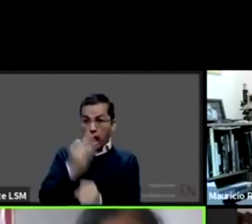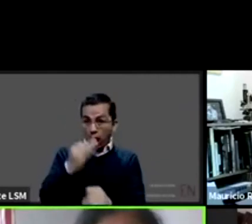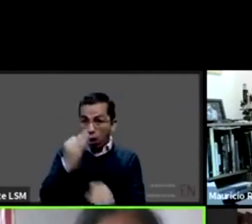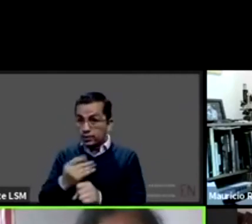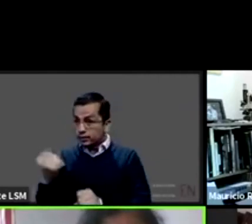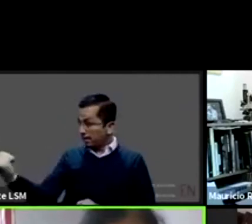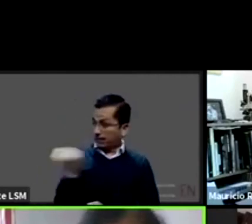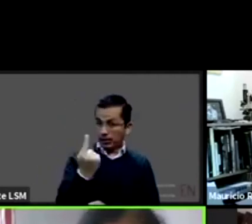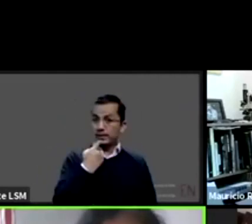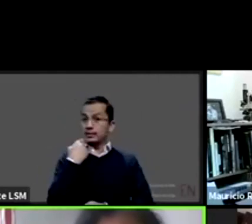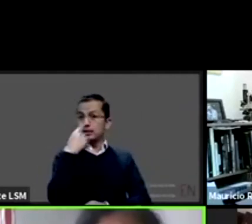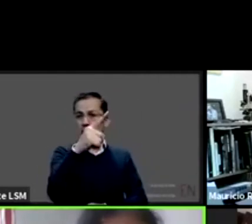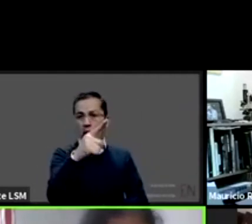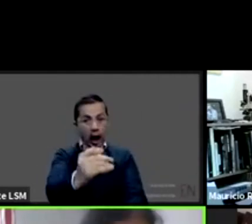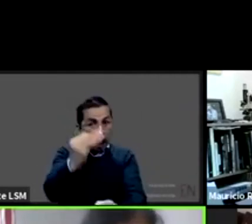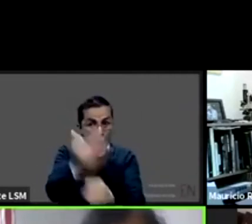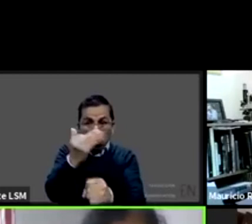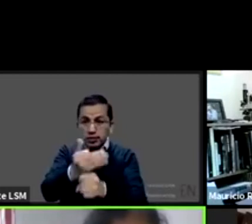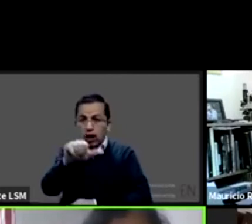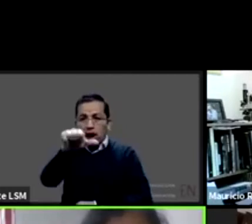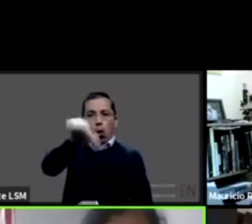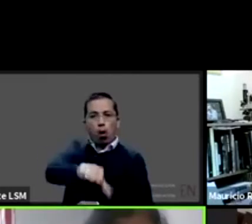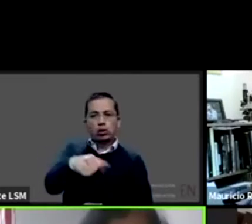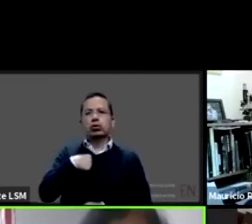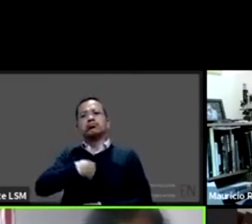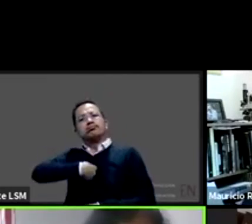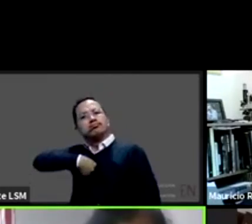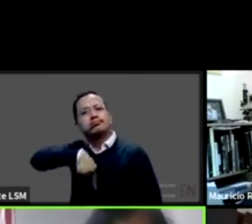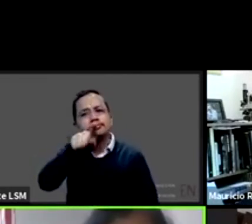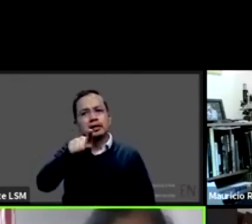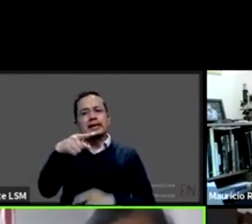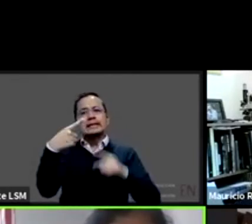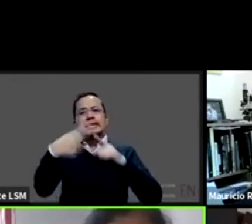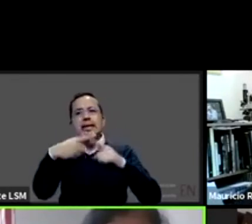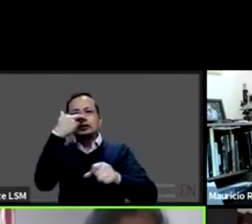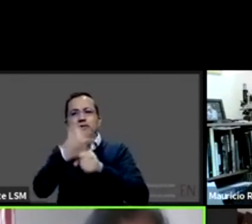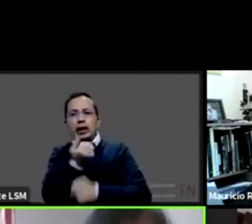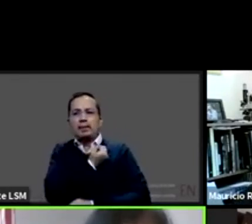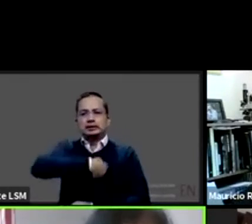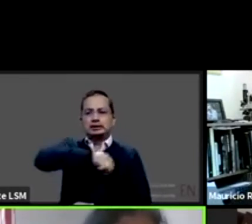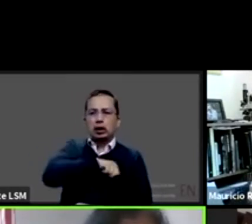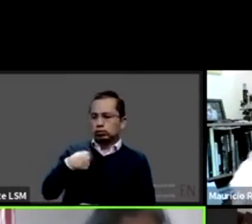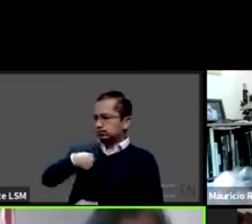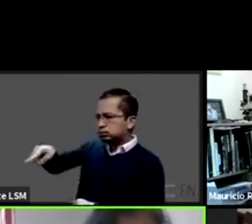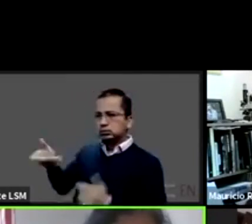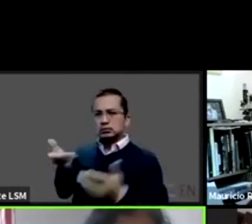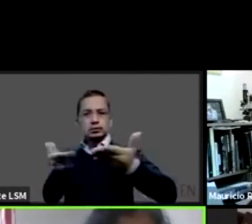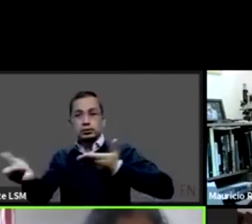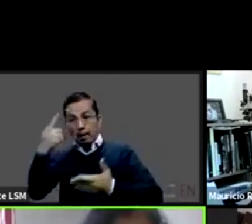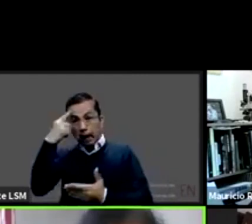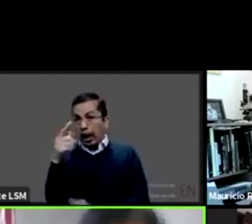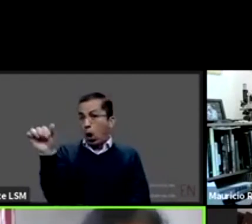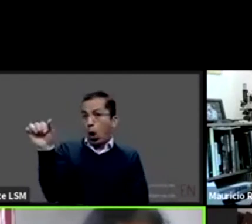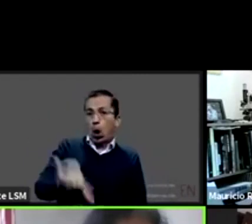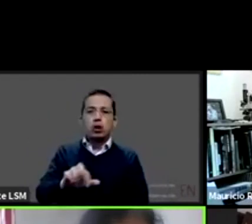más bien haces colaboración haces concertación con las autoridades de salud para que eso se resuelva eso es creo que